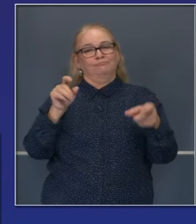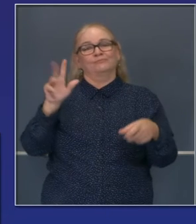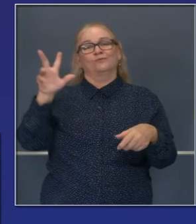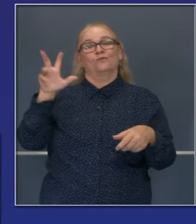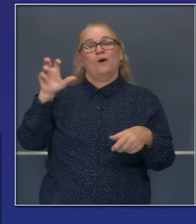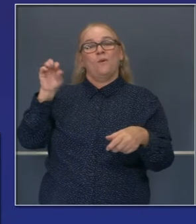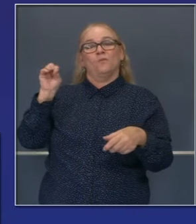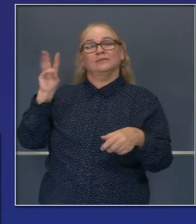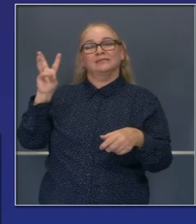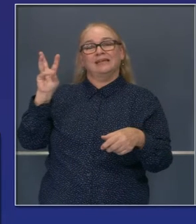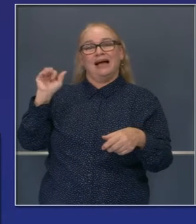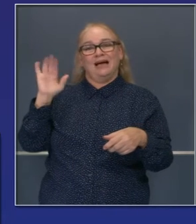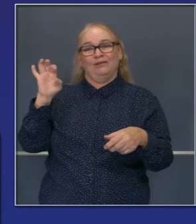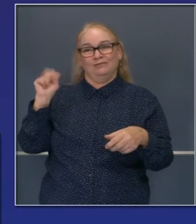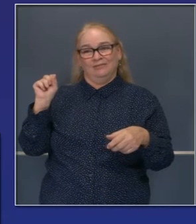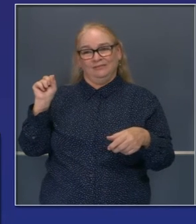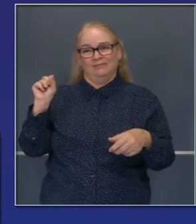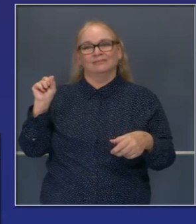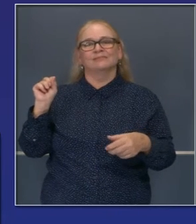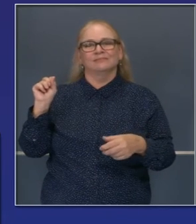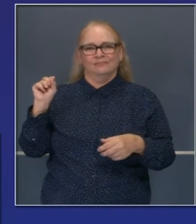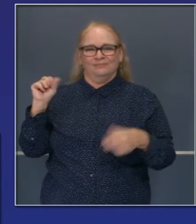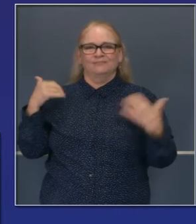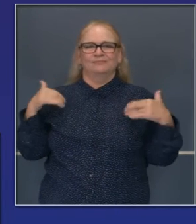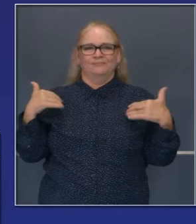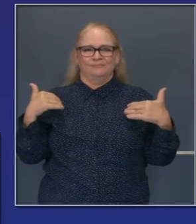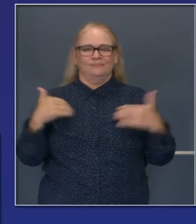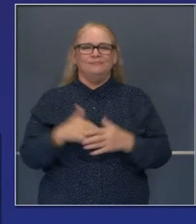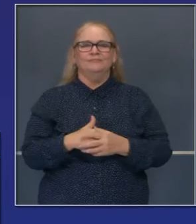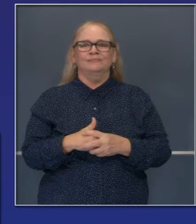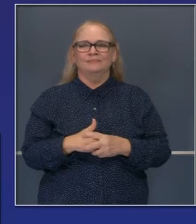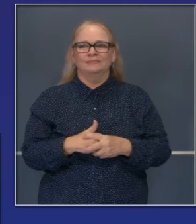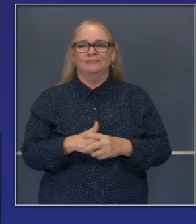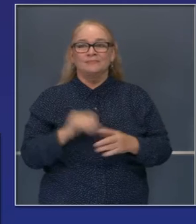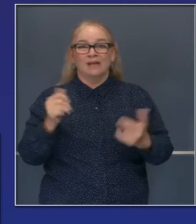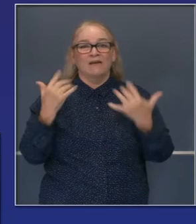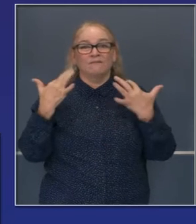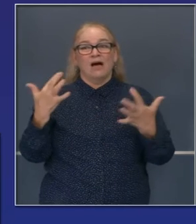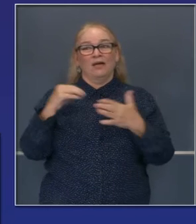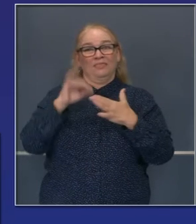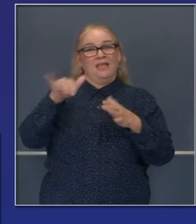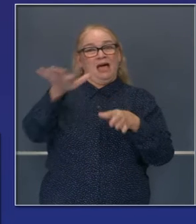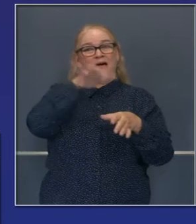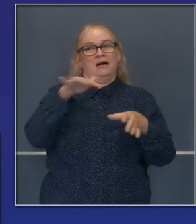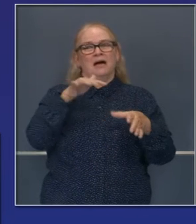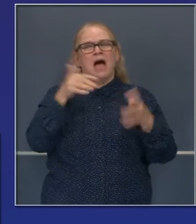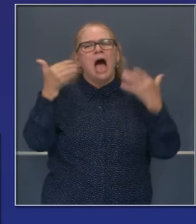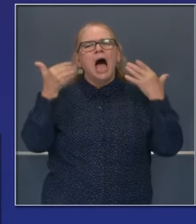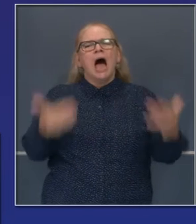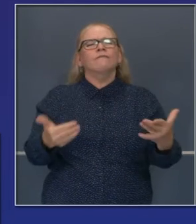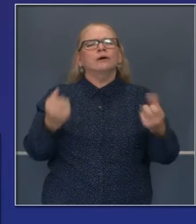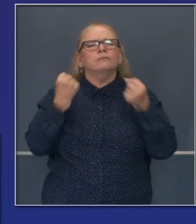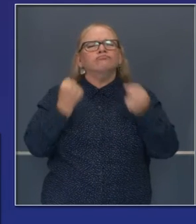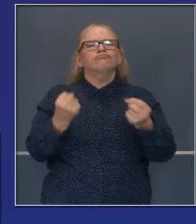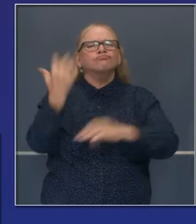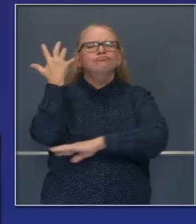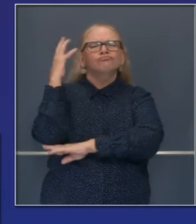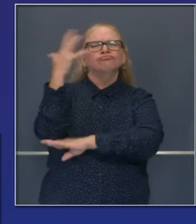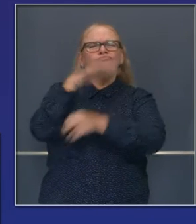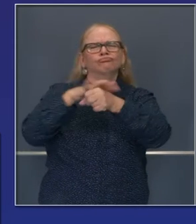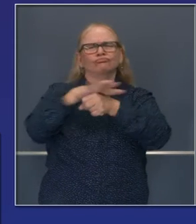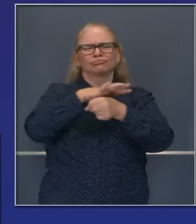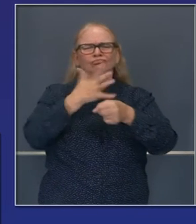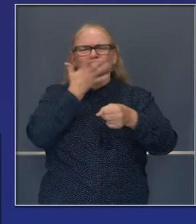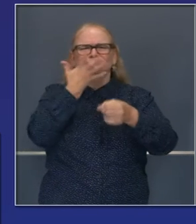contención de 39% la semana pasada, 36 mil acres calcinados en ese entonces. Este incendio ha